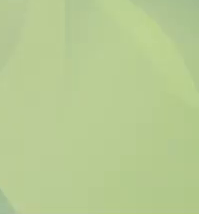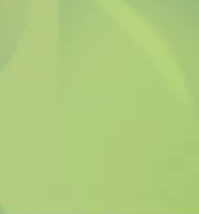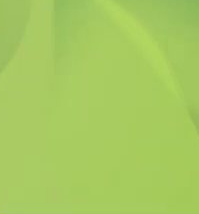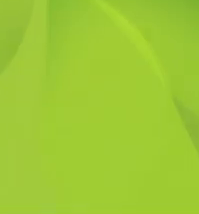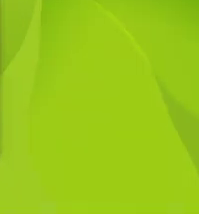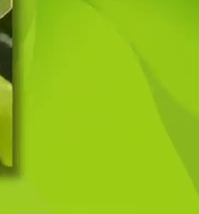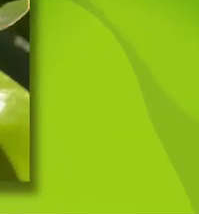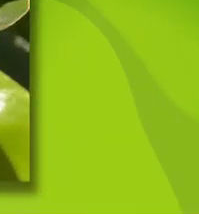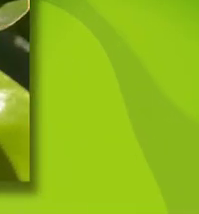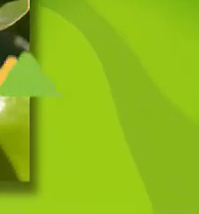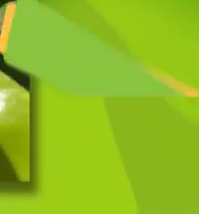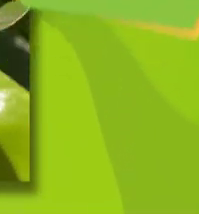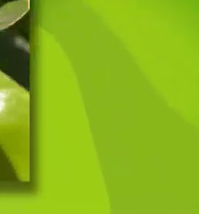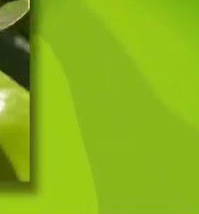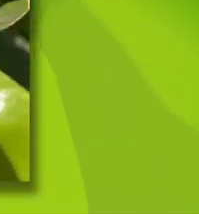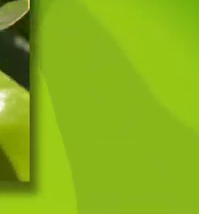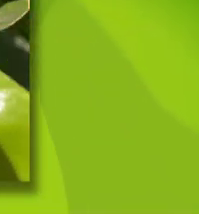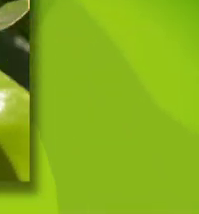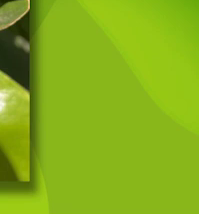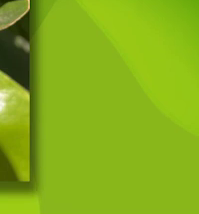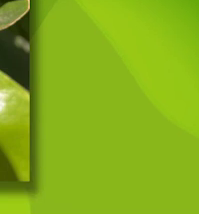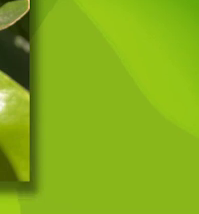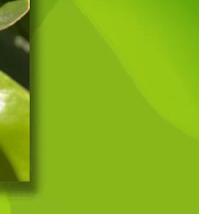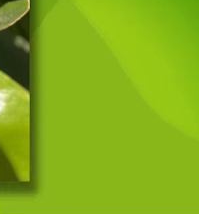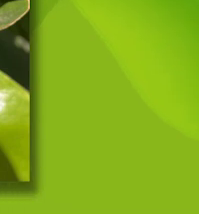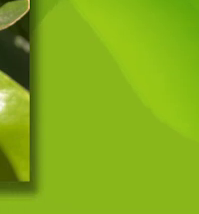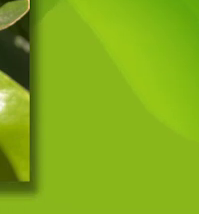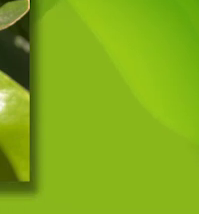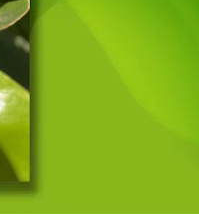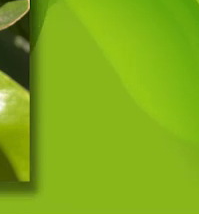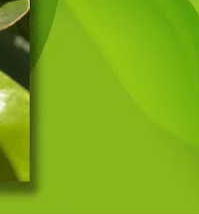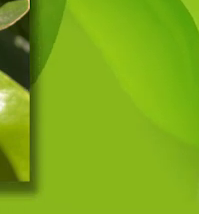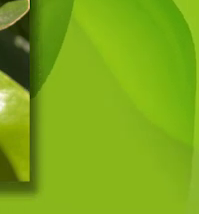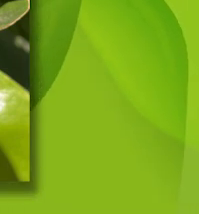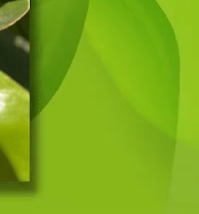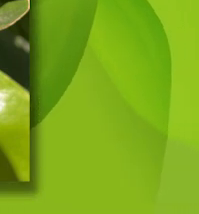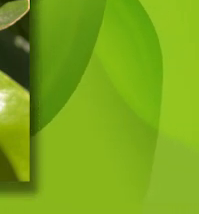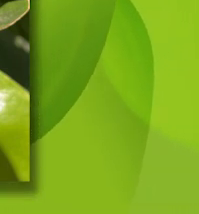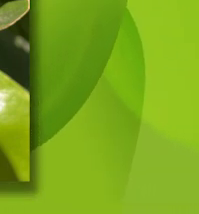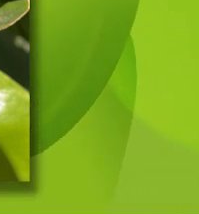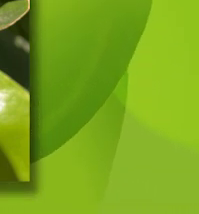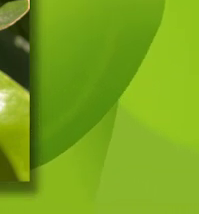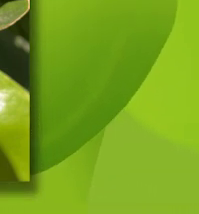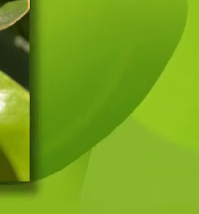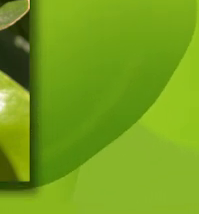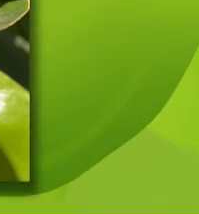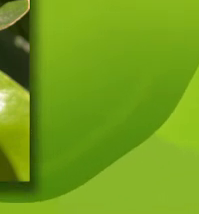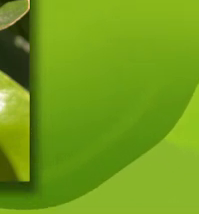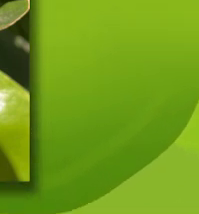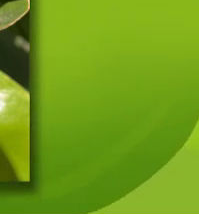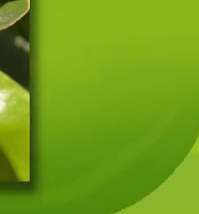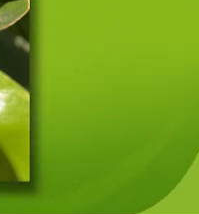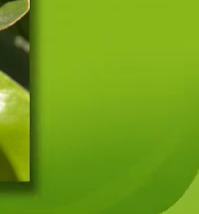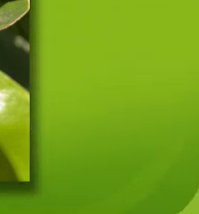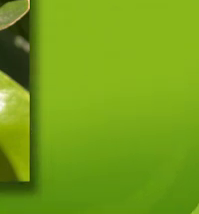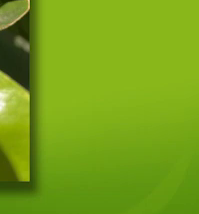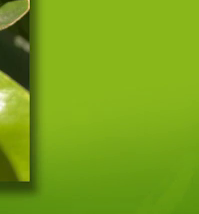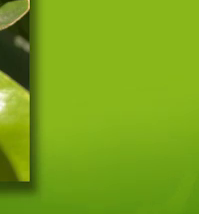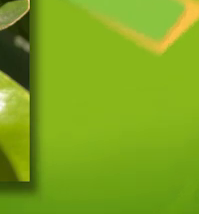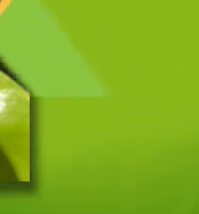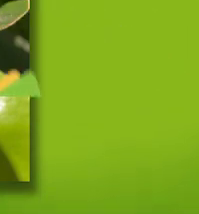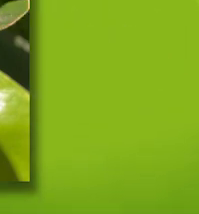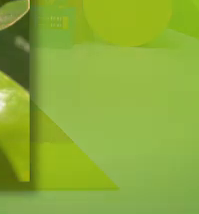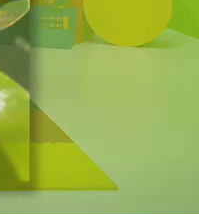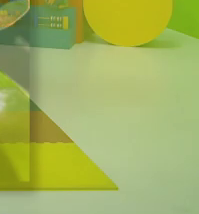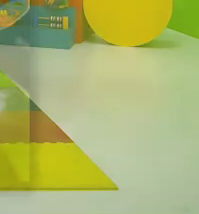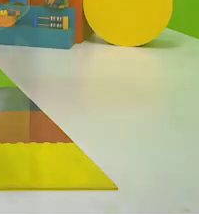es! Sí, mira, qué bonita. Pequeña, blanca, muy delicada. Sí. Y